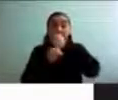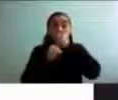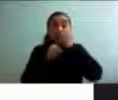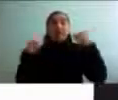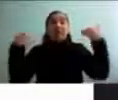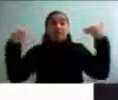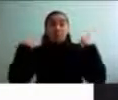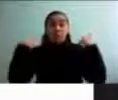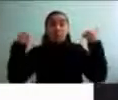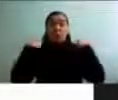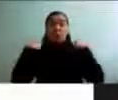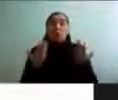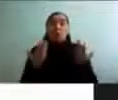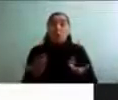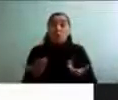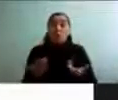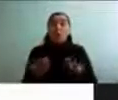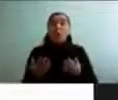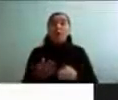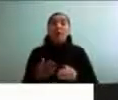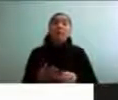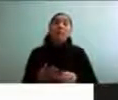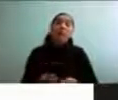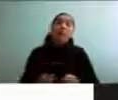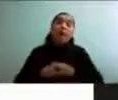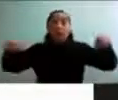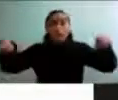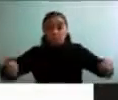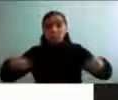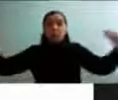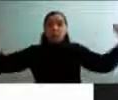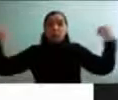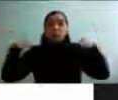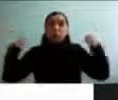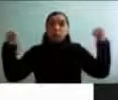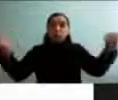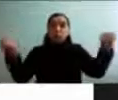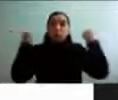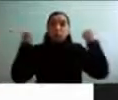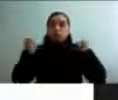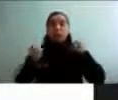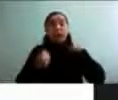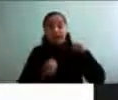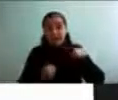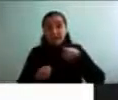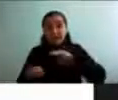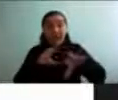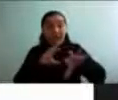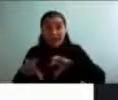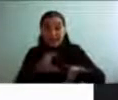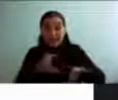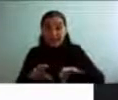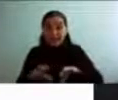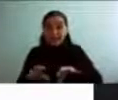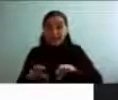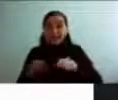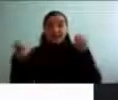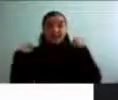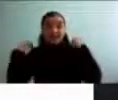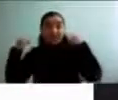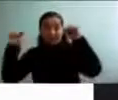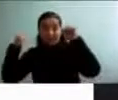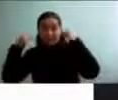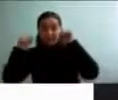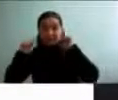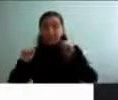o está yendo a un gimnasio, o está haciendo otro tipo de actividad más estructurada. Eso es ejercicio, actividad física, se podría entender como